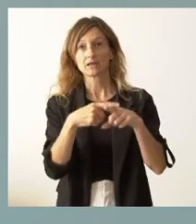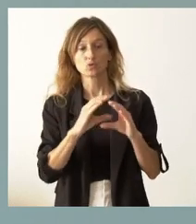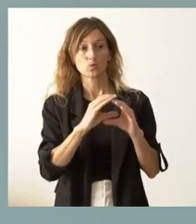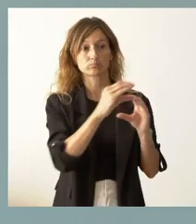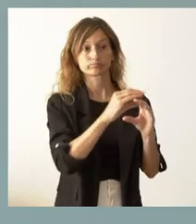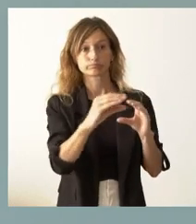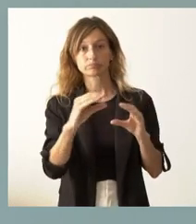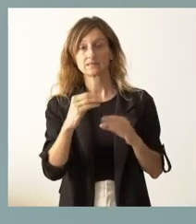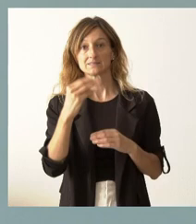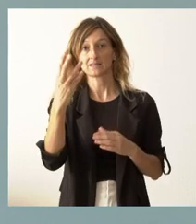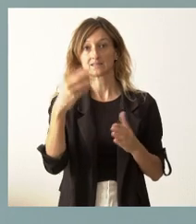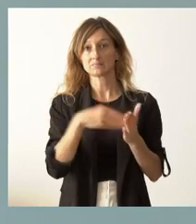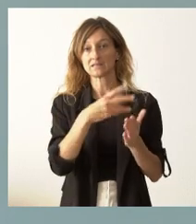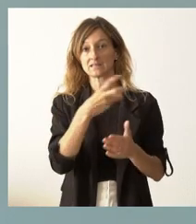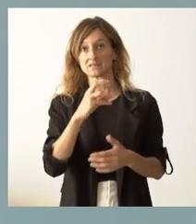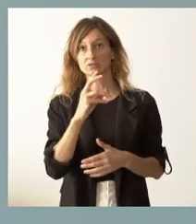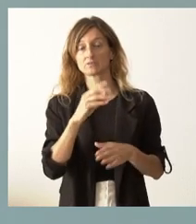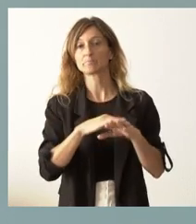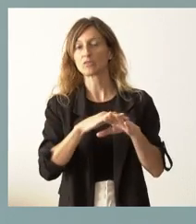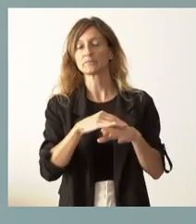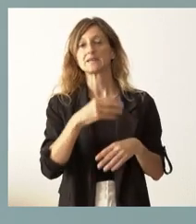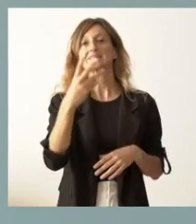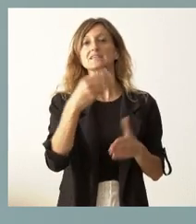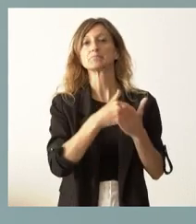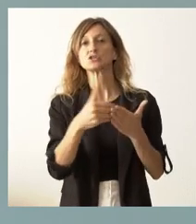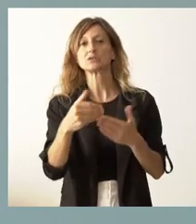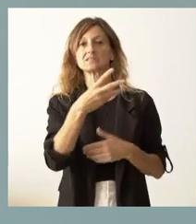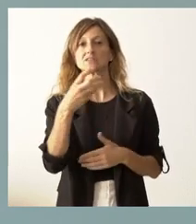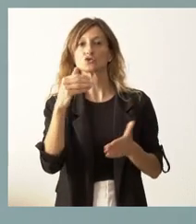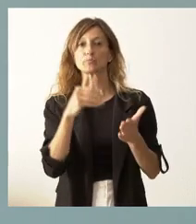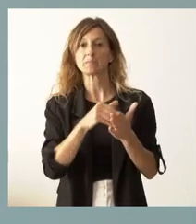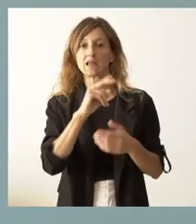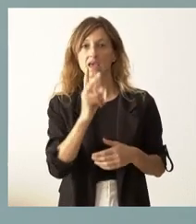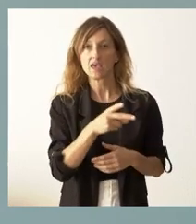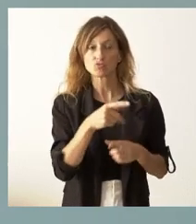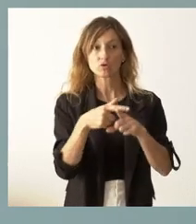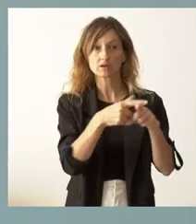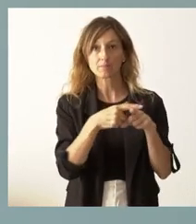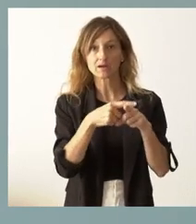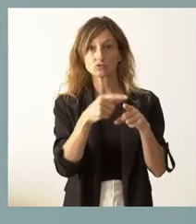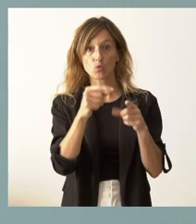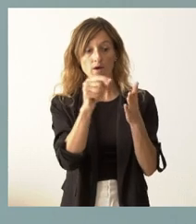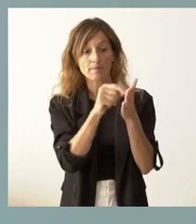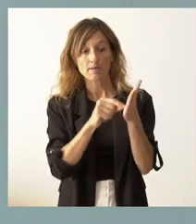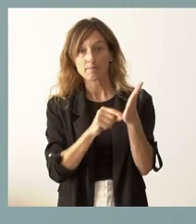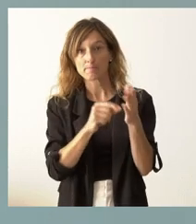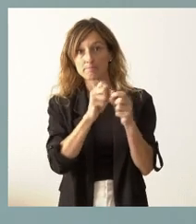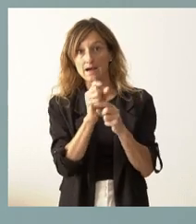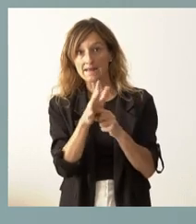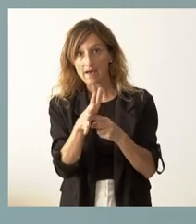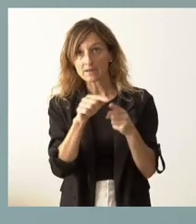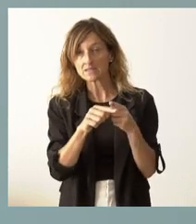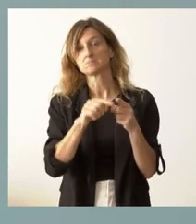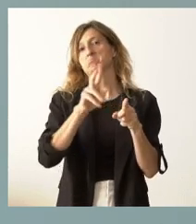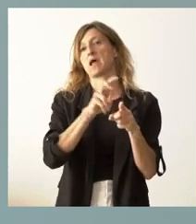iniciales de los 3.300.000 euros, son variables que podrían servir para el futuro. Lógicamente,